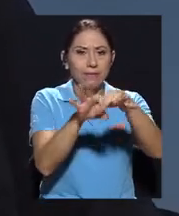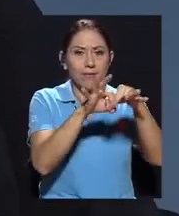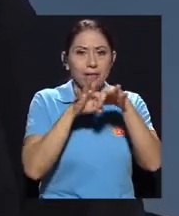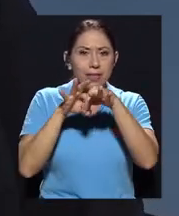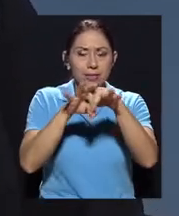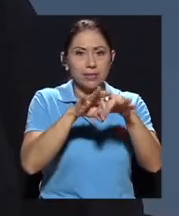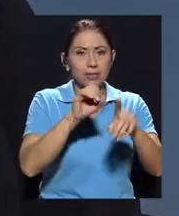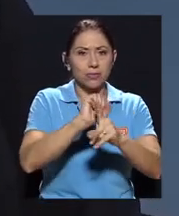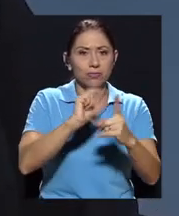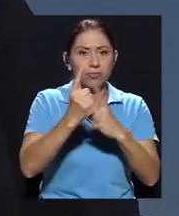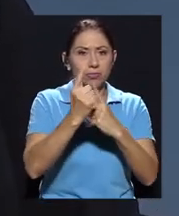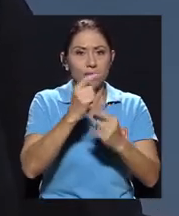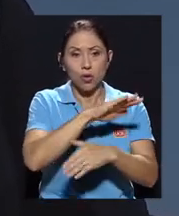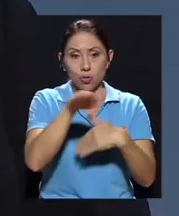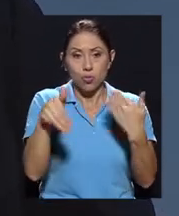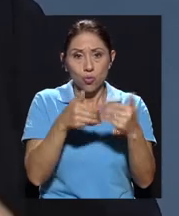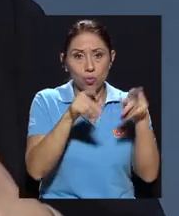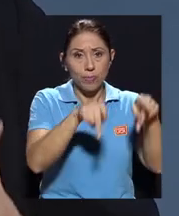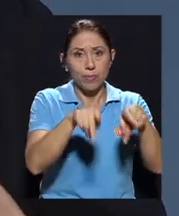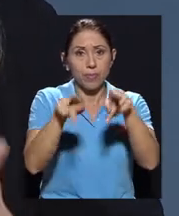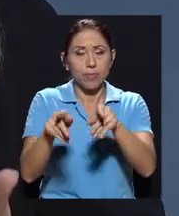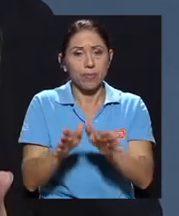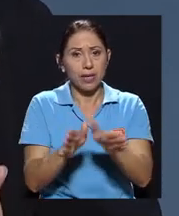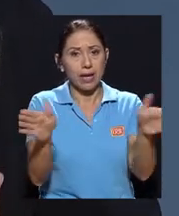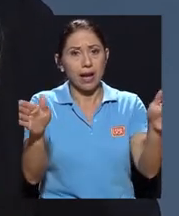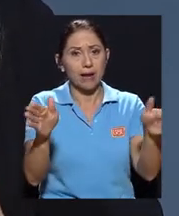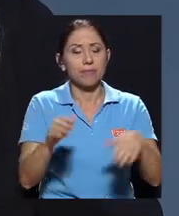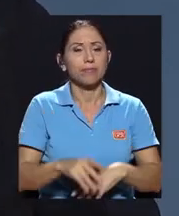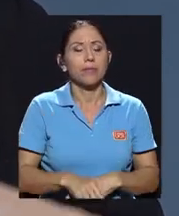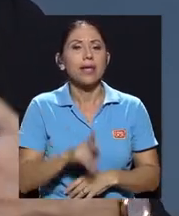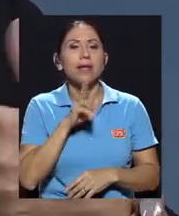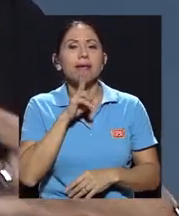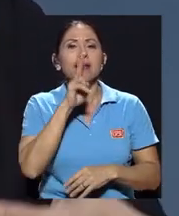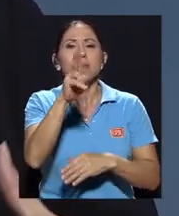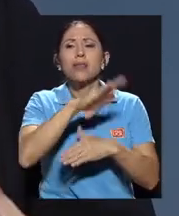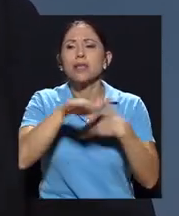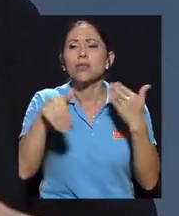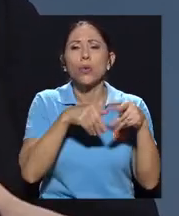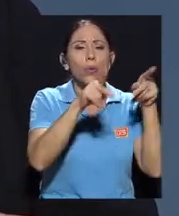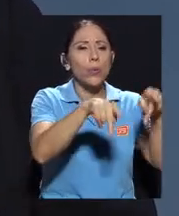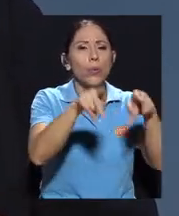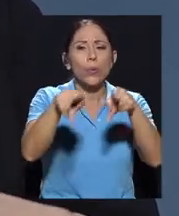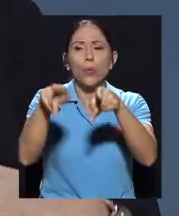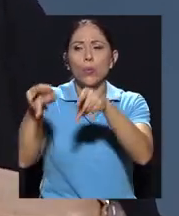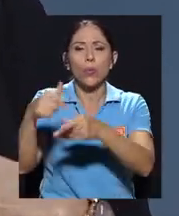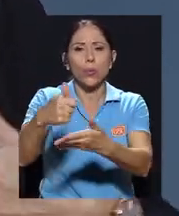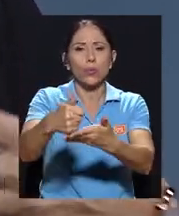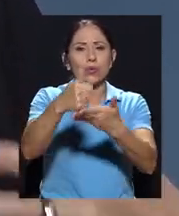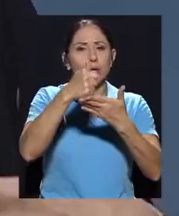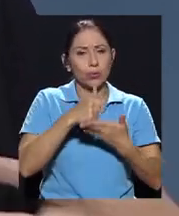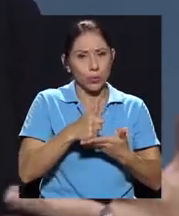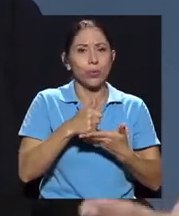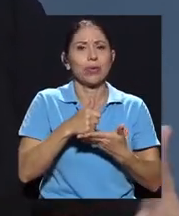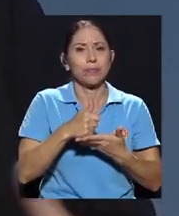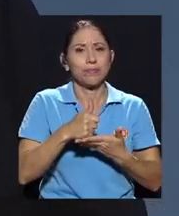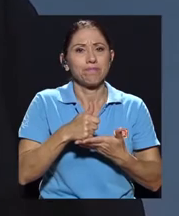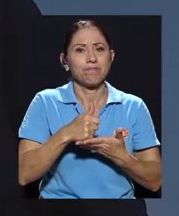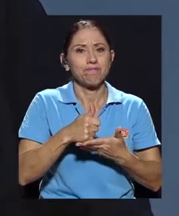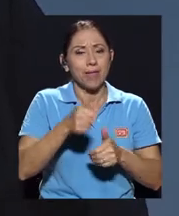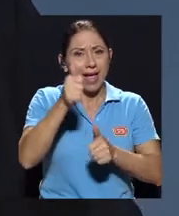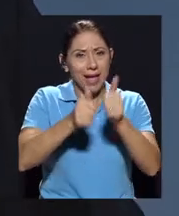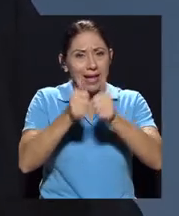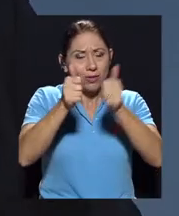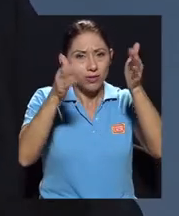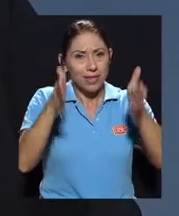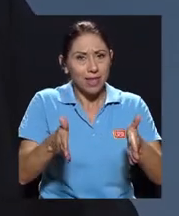general, y que todo el pueblo realmente nos ayude a que los candidatos